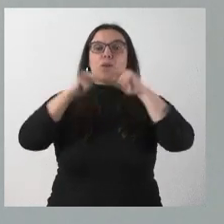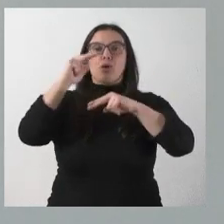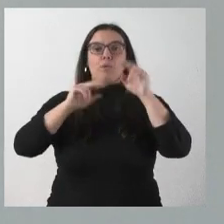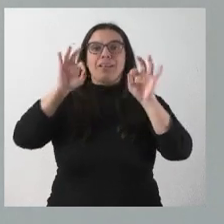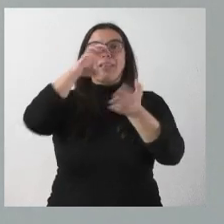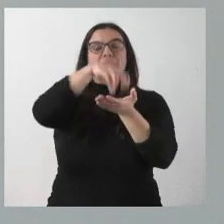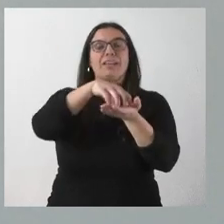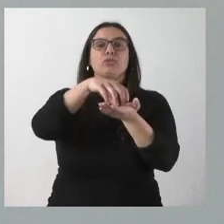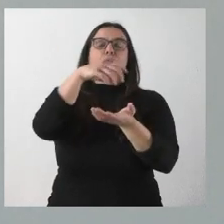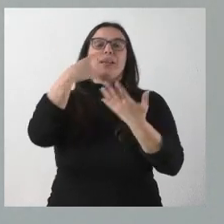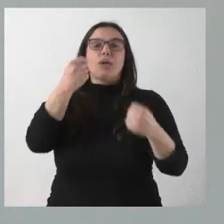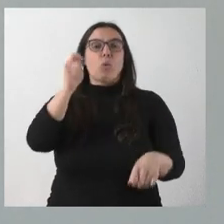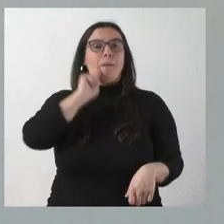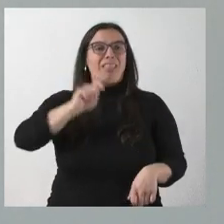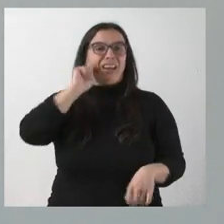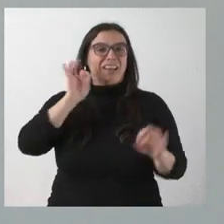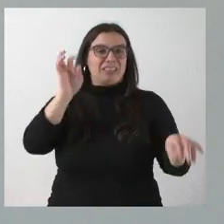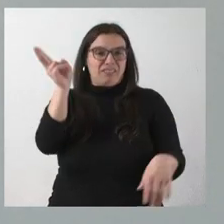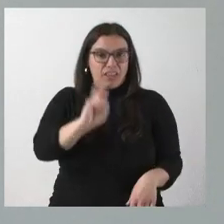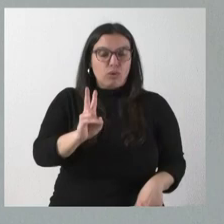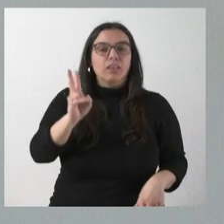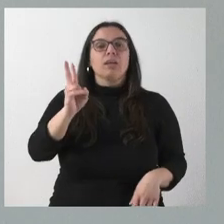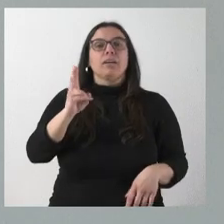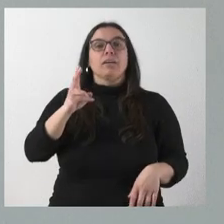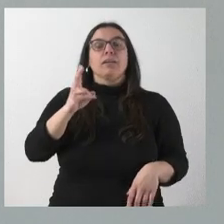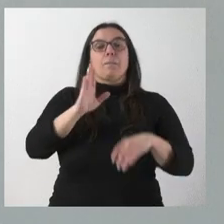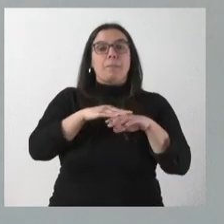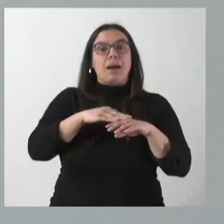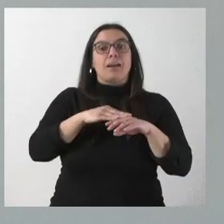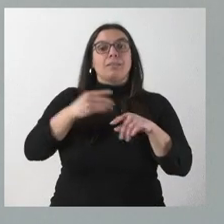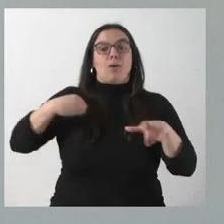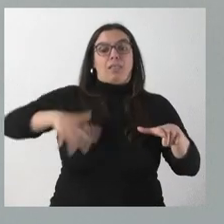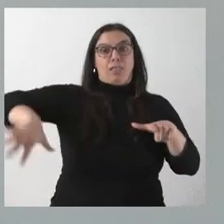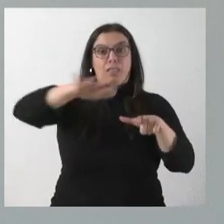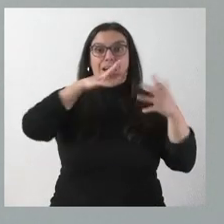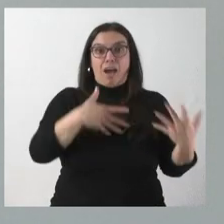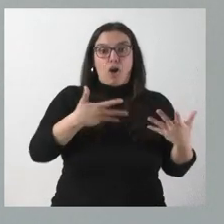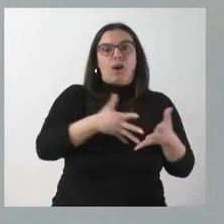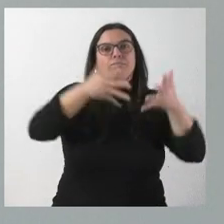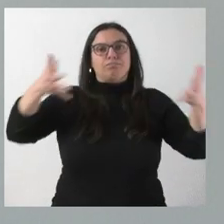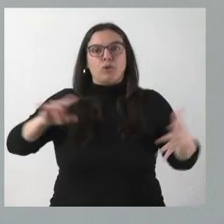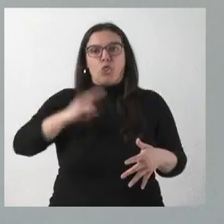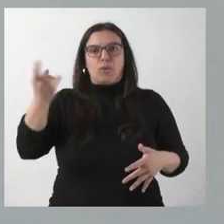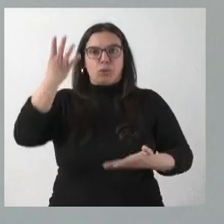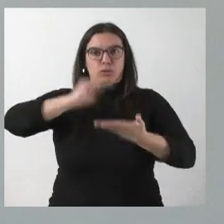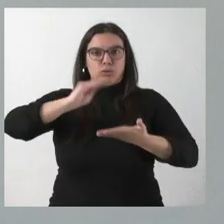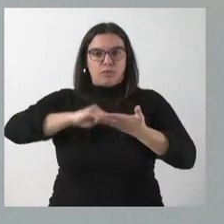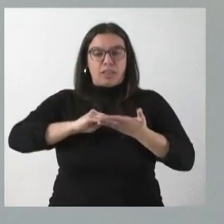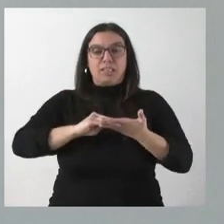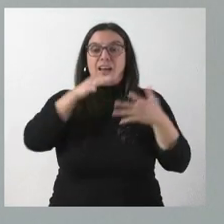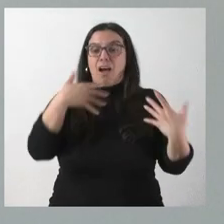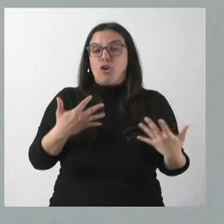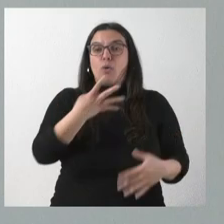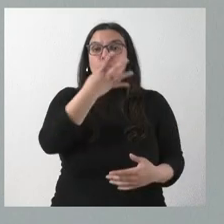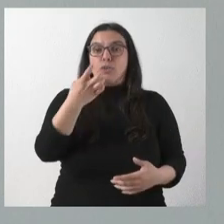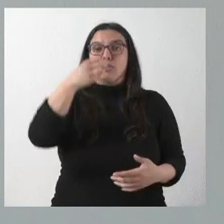Centro de Salud de la Magdalena en Valladolid. Va a multiplicar por cuatro la superficie actualmente existente y se pasa de los actuales